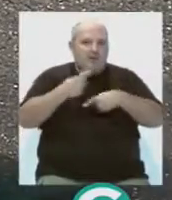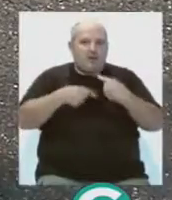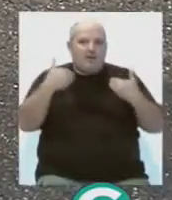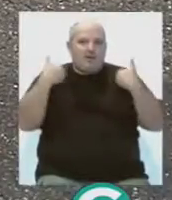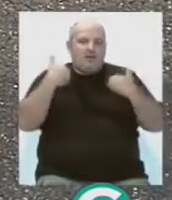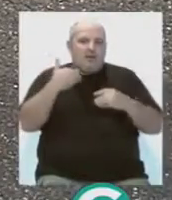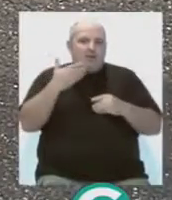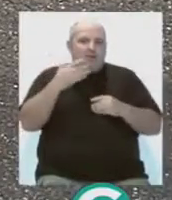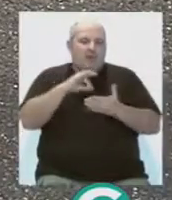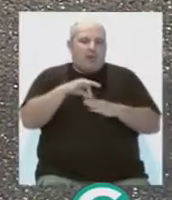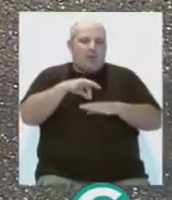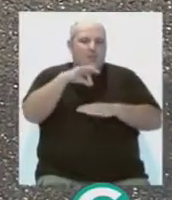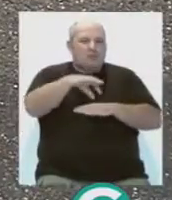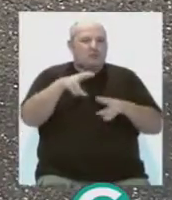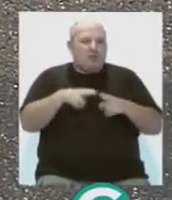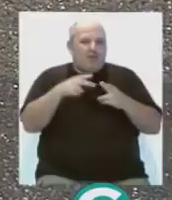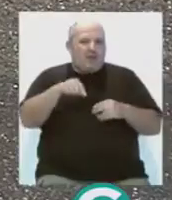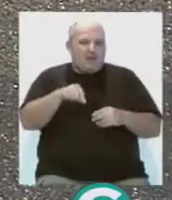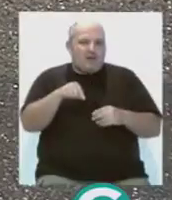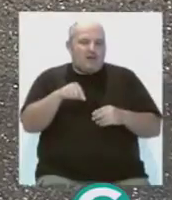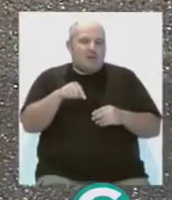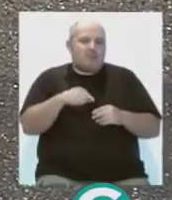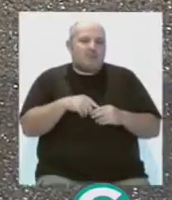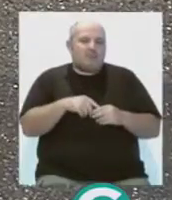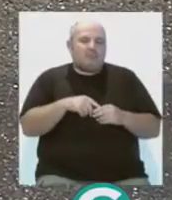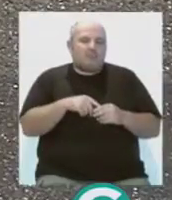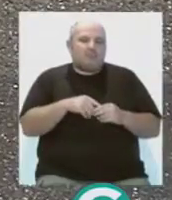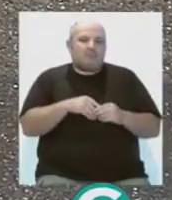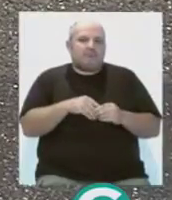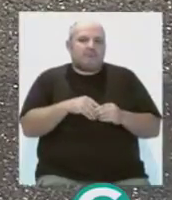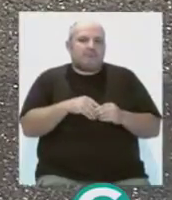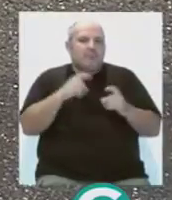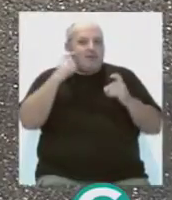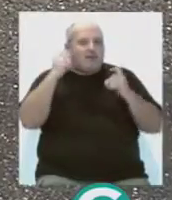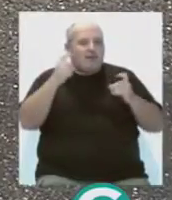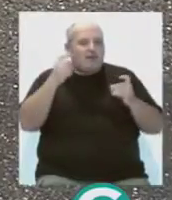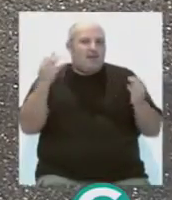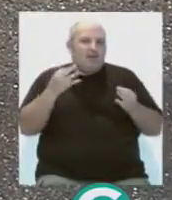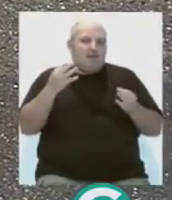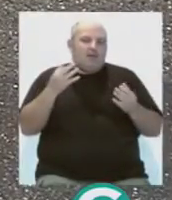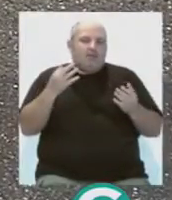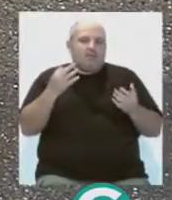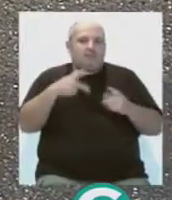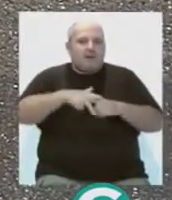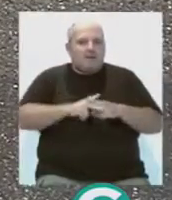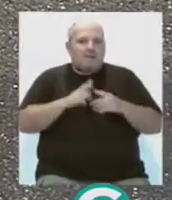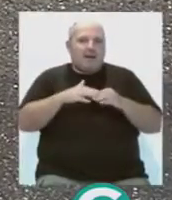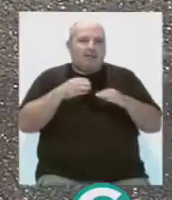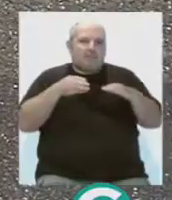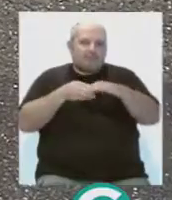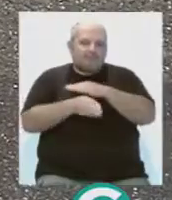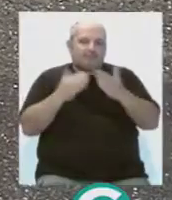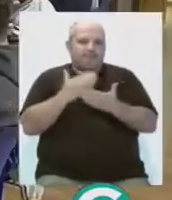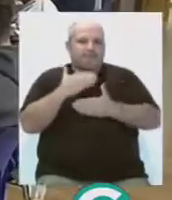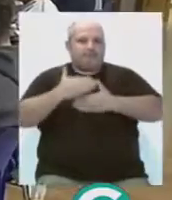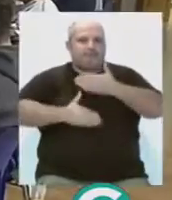encuentran en exclusión social y lo que se pretende es dar las herramientas necesarias para que